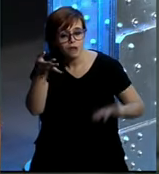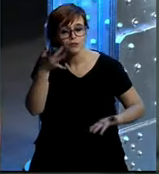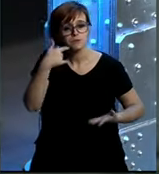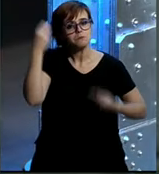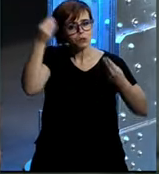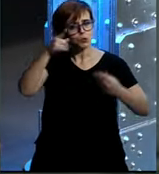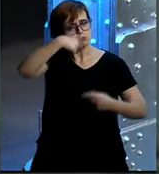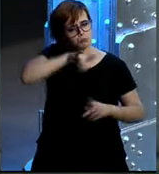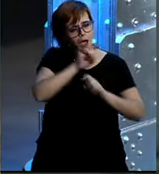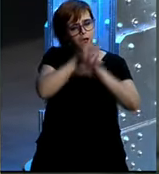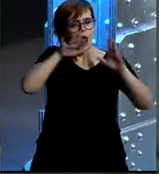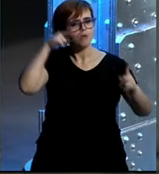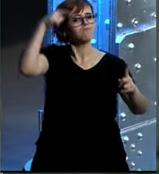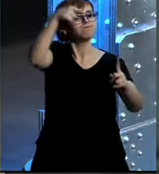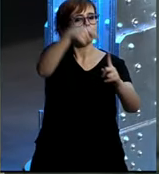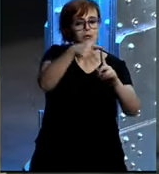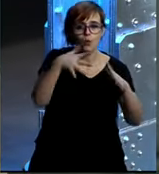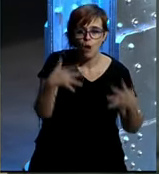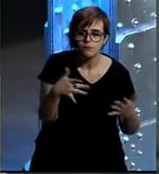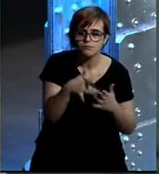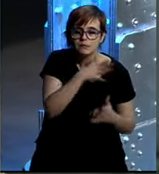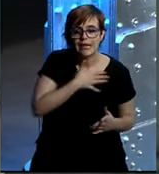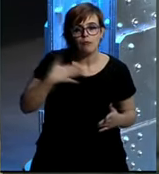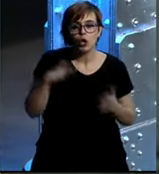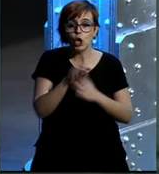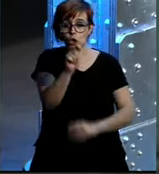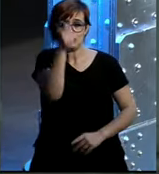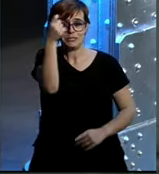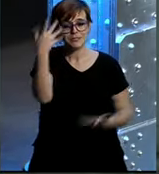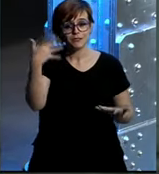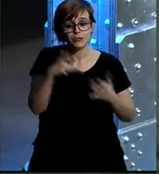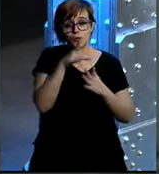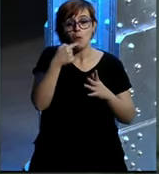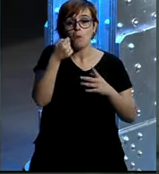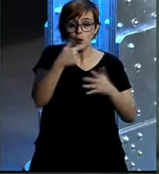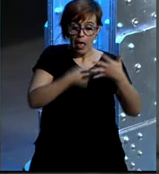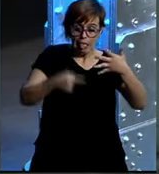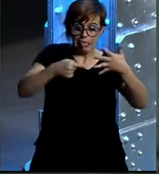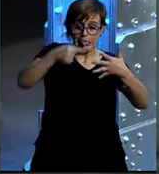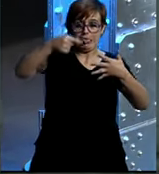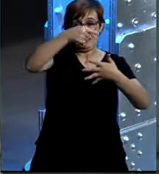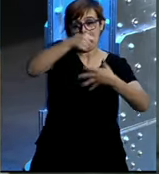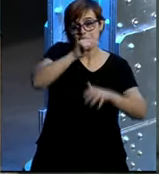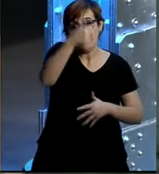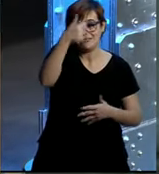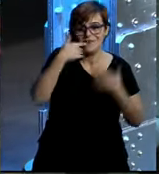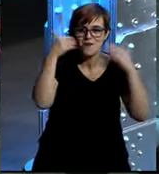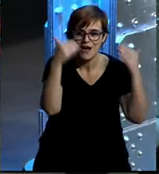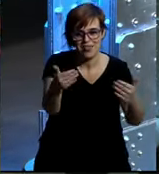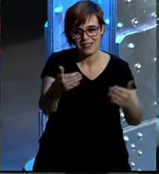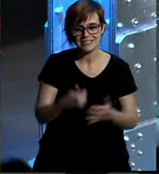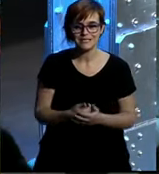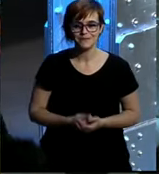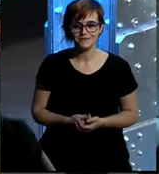creo que claras que tenemos hacia dónde queremos ir, pues intentaremos conseguir subir el escalafón en el ranking. Muchas gracias.